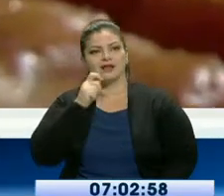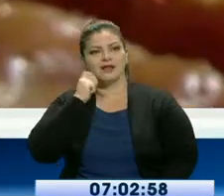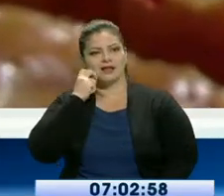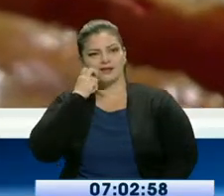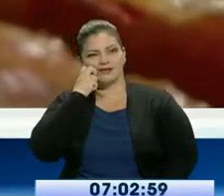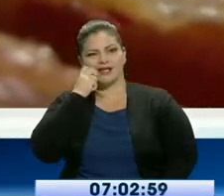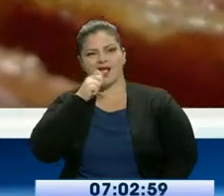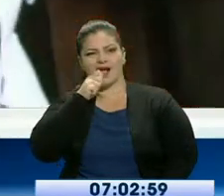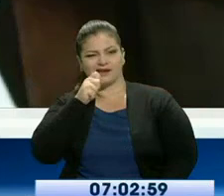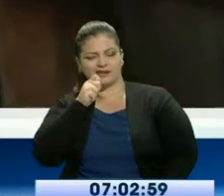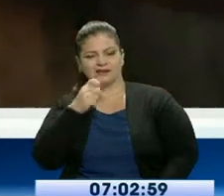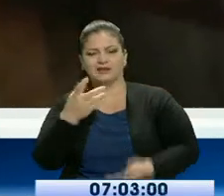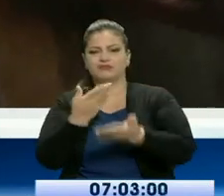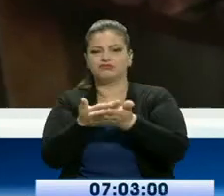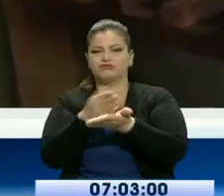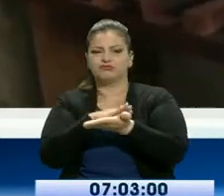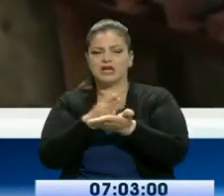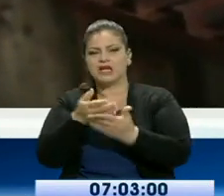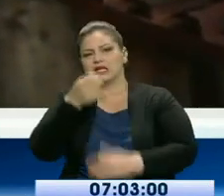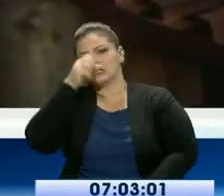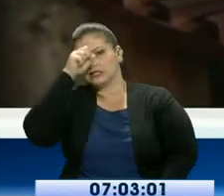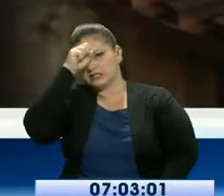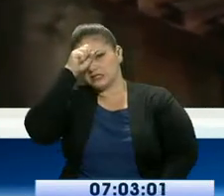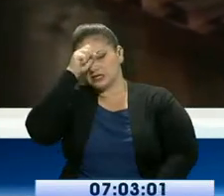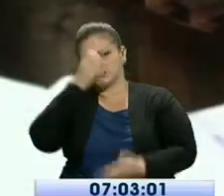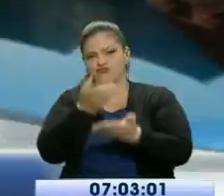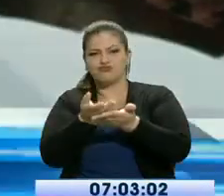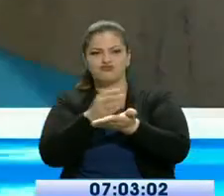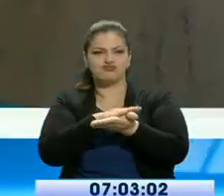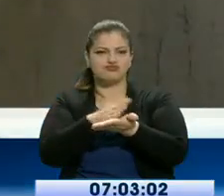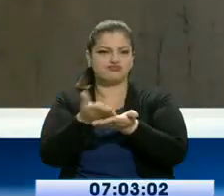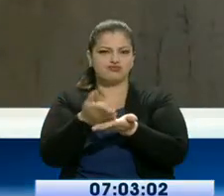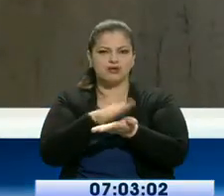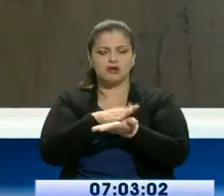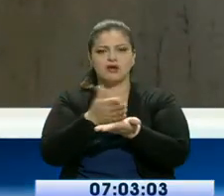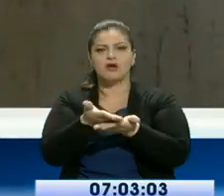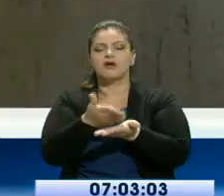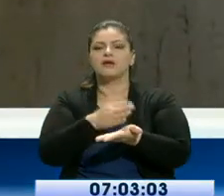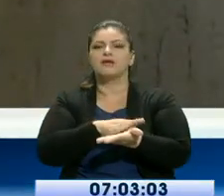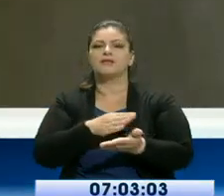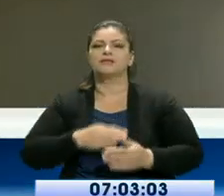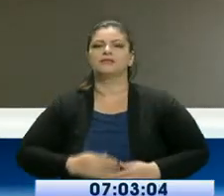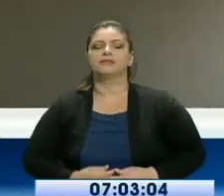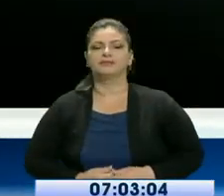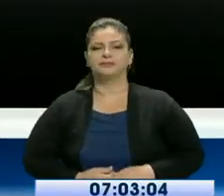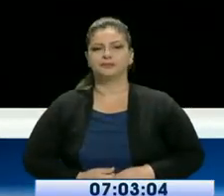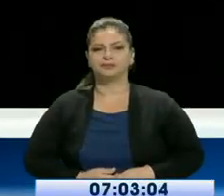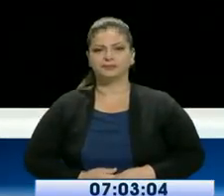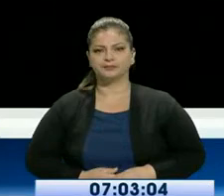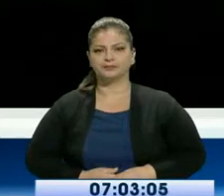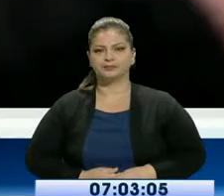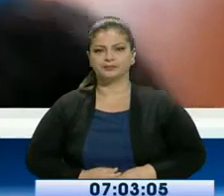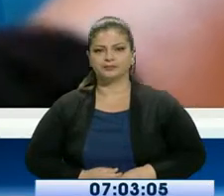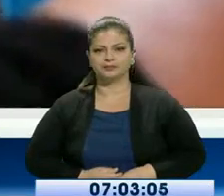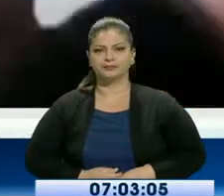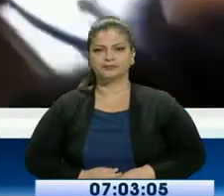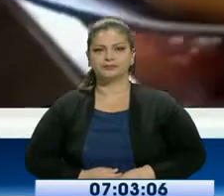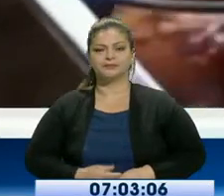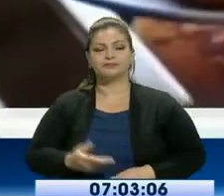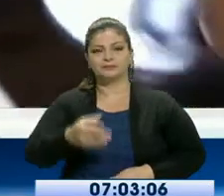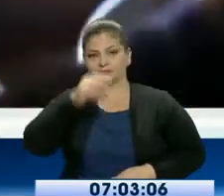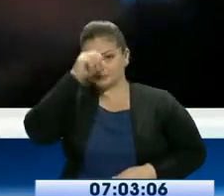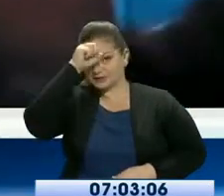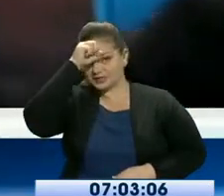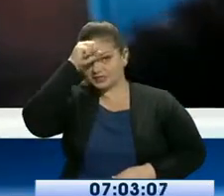pedirse un cerdo ahumado, una costilla ahumada, una parrillada con cerdo ahumado y carne de res. Y el cerdo ahumado.